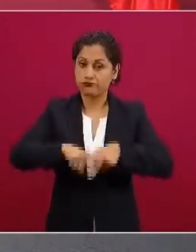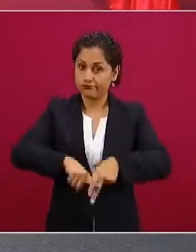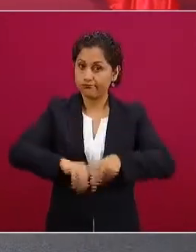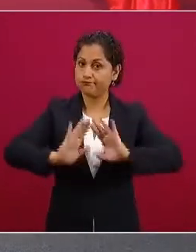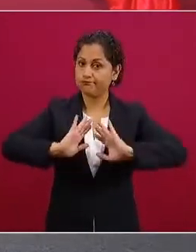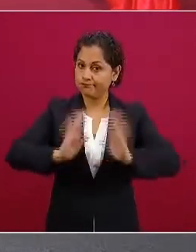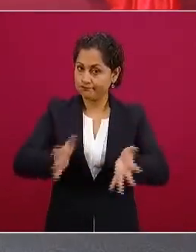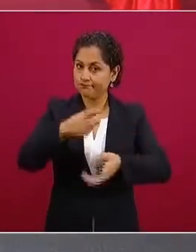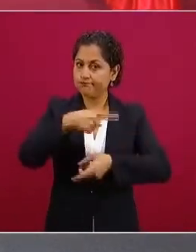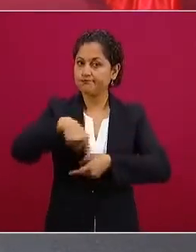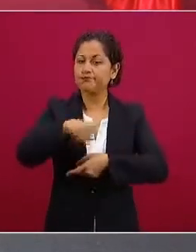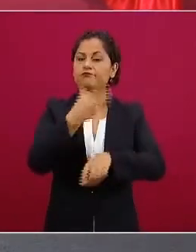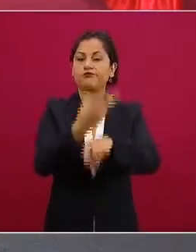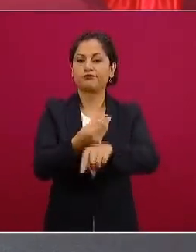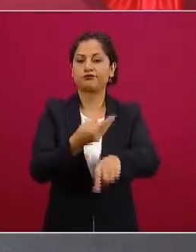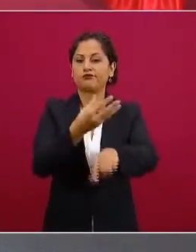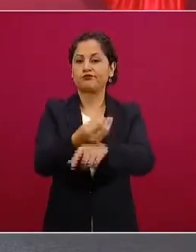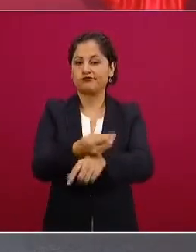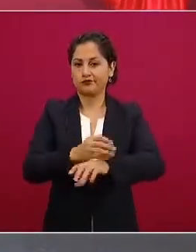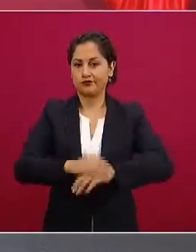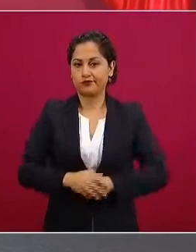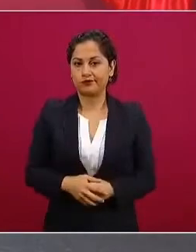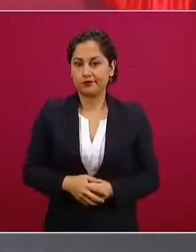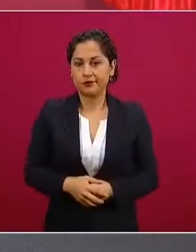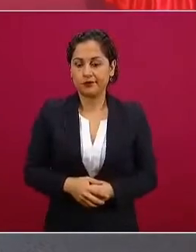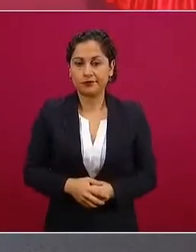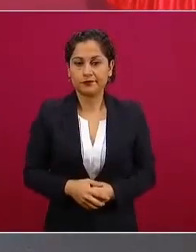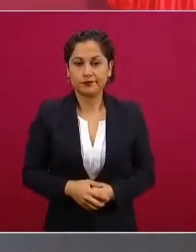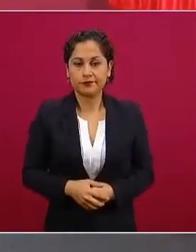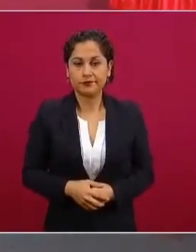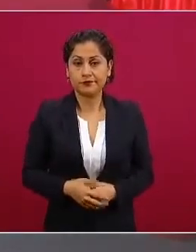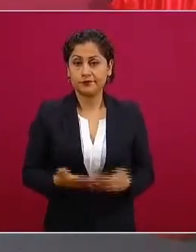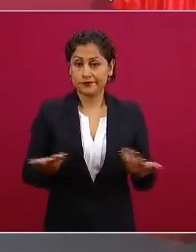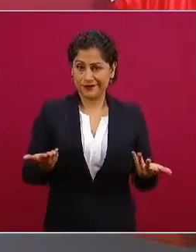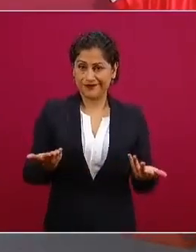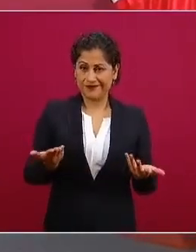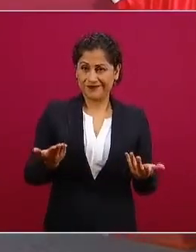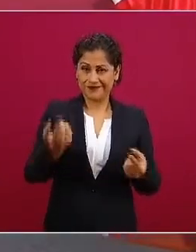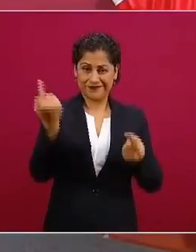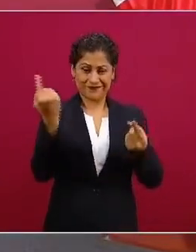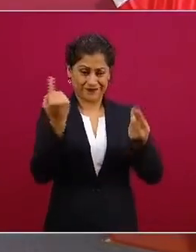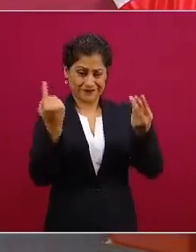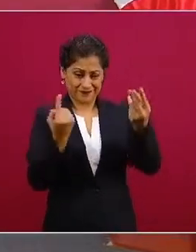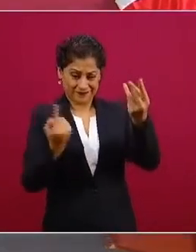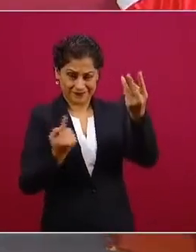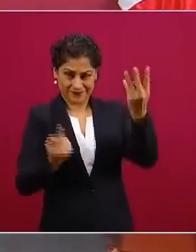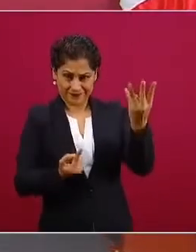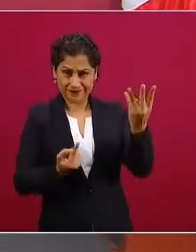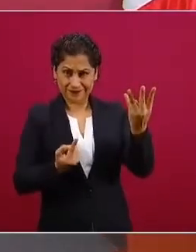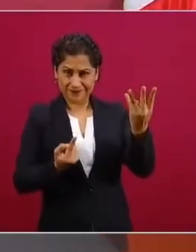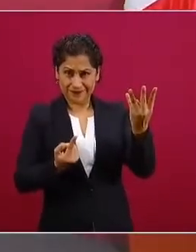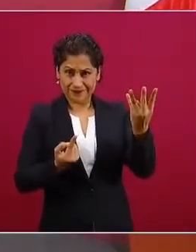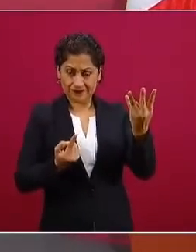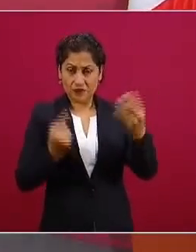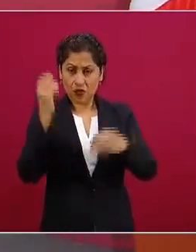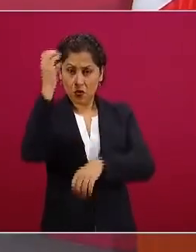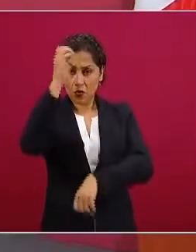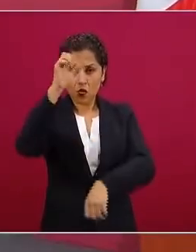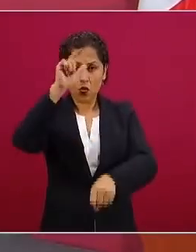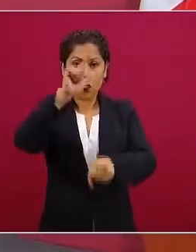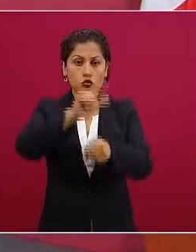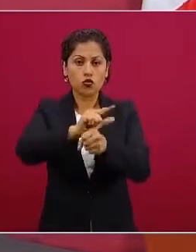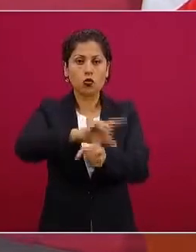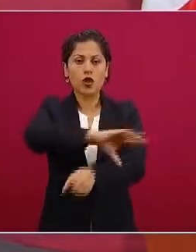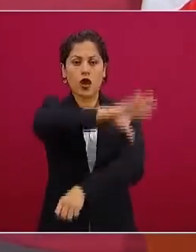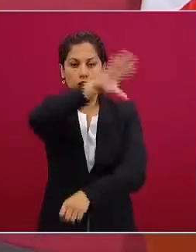entonces la cultura en todas sus dimensiones se